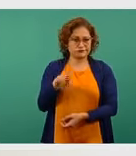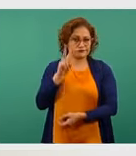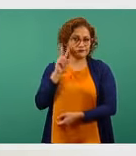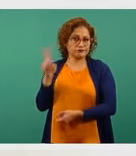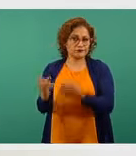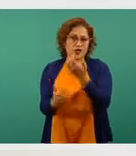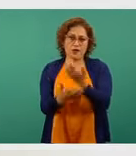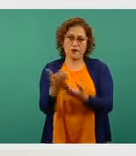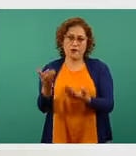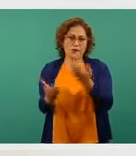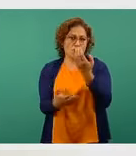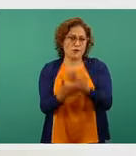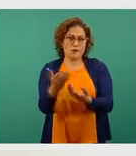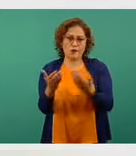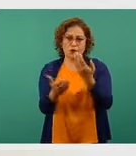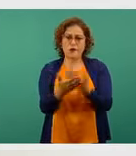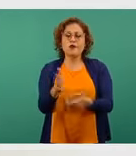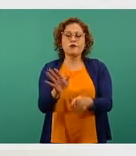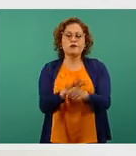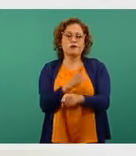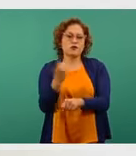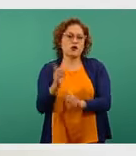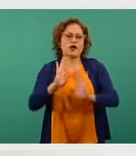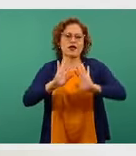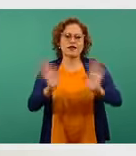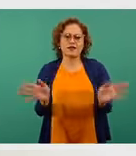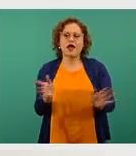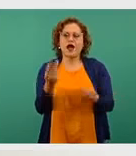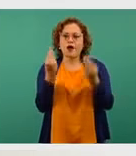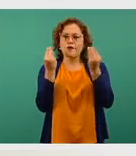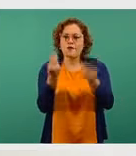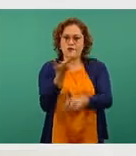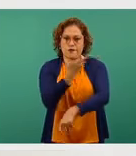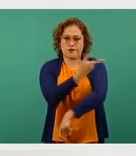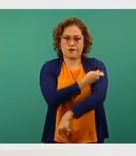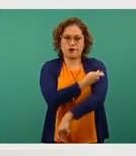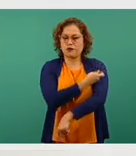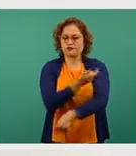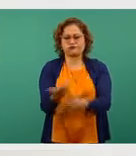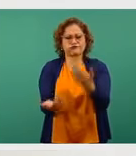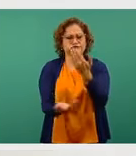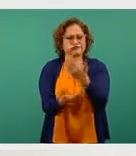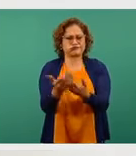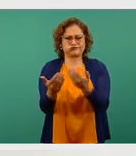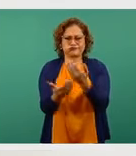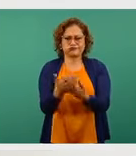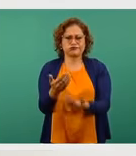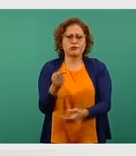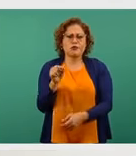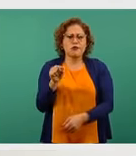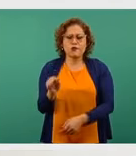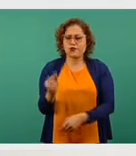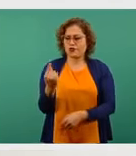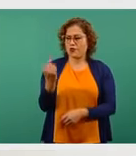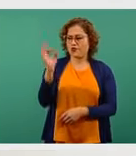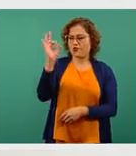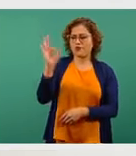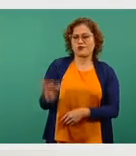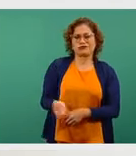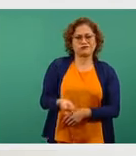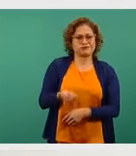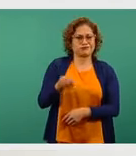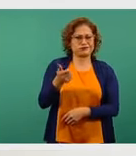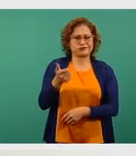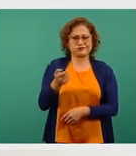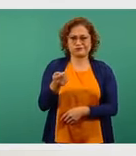si se considera la gran cantidad de vacunas aplicadas. Es menos de, es .1%, es uno por mil